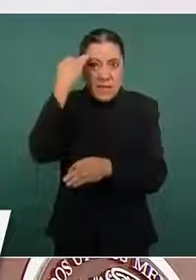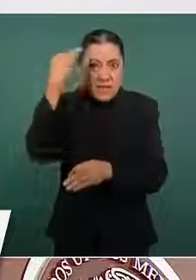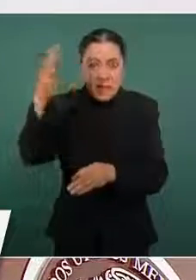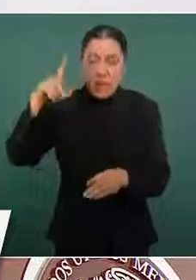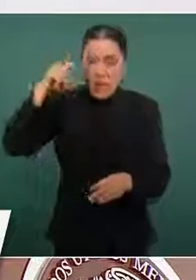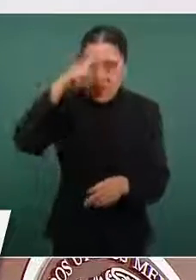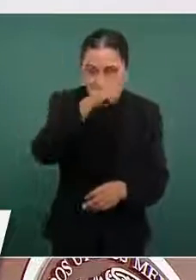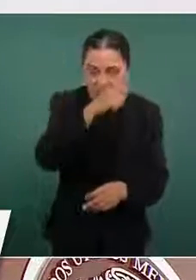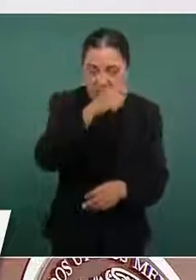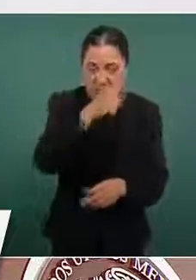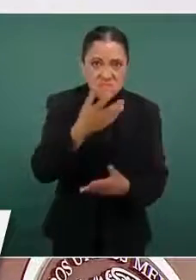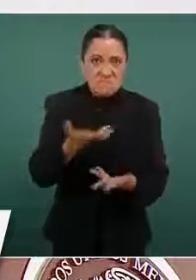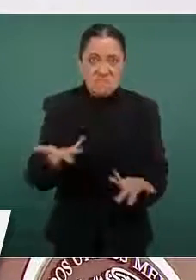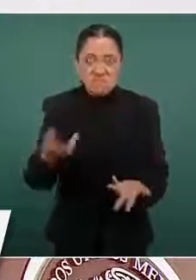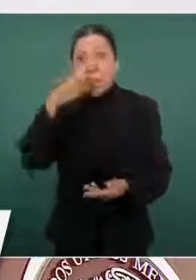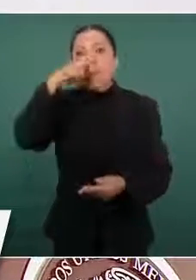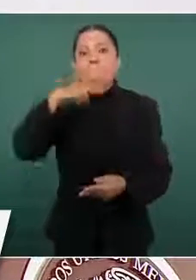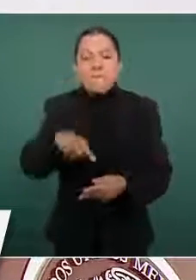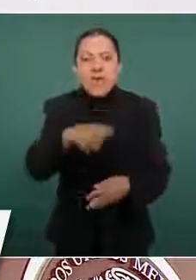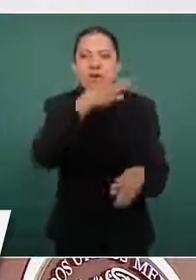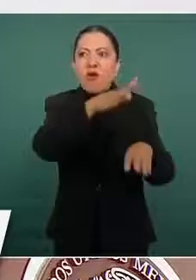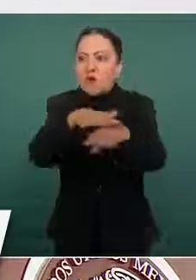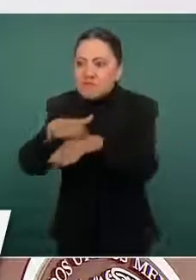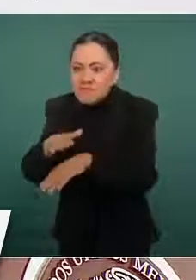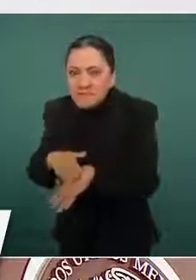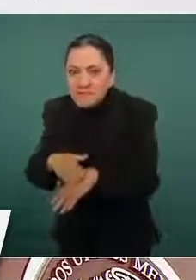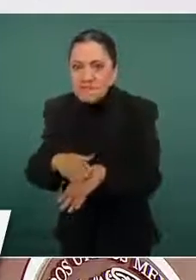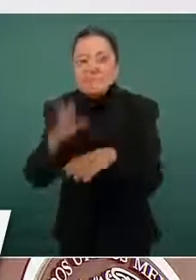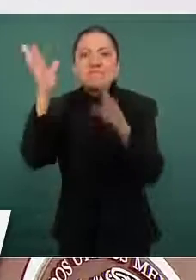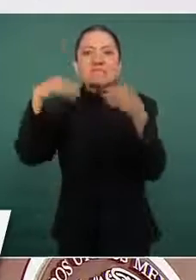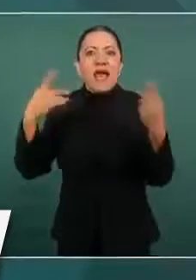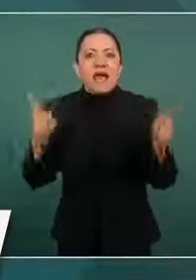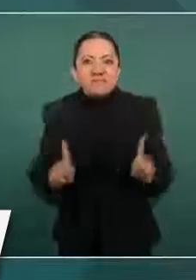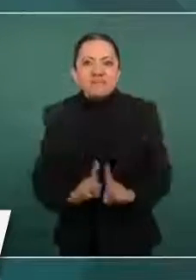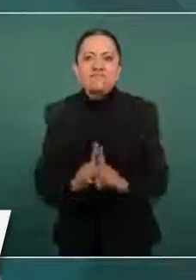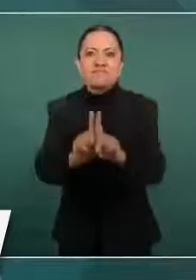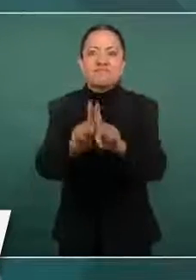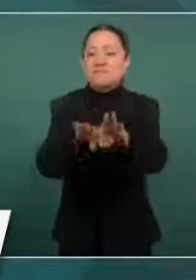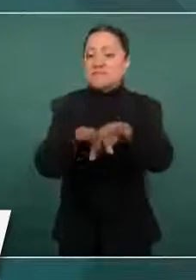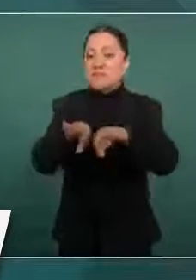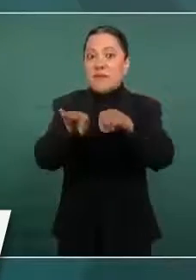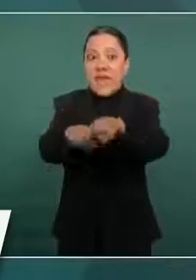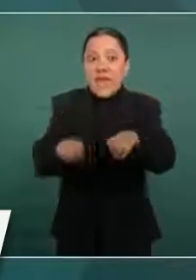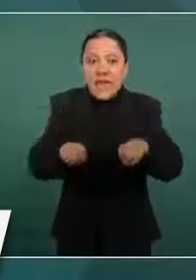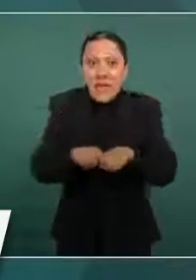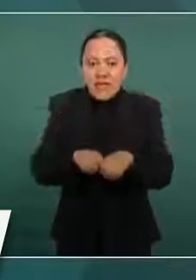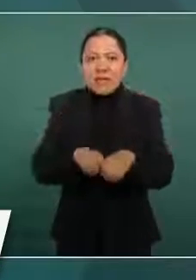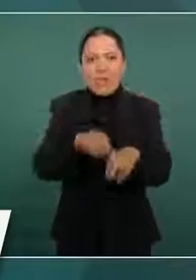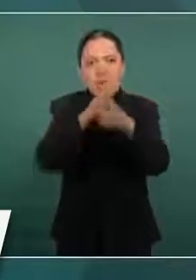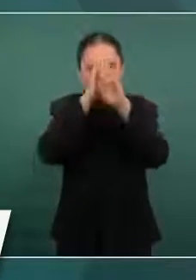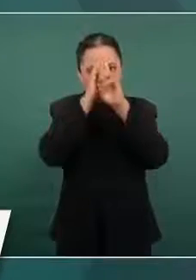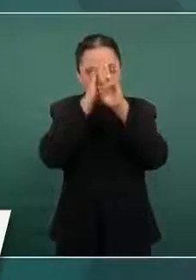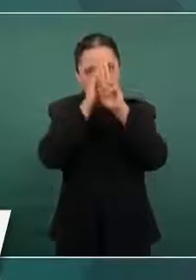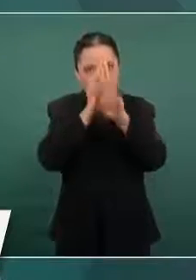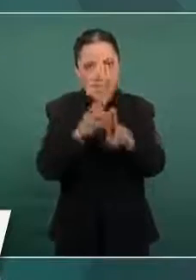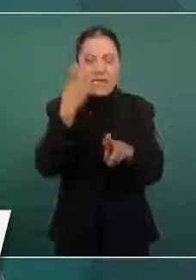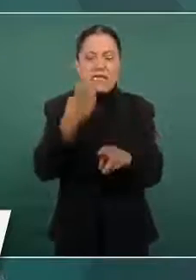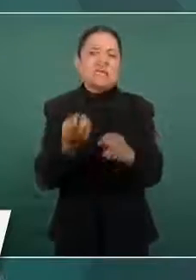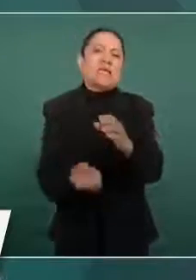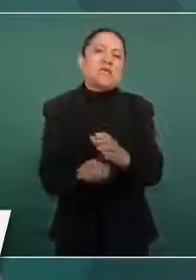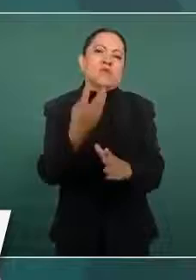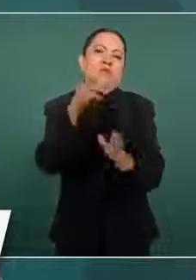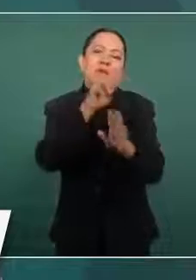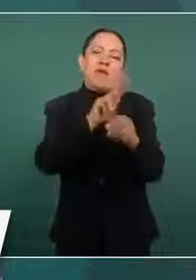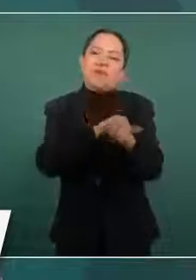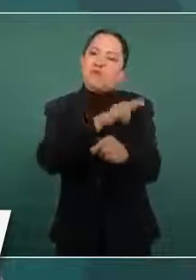llama a cerrar filas, a trabajar en equipo y a honrar esta nueva normalidad. Para